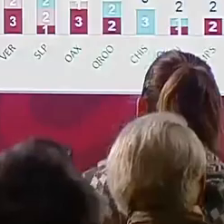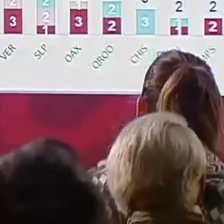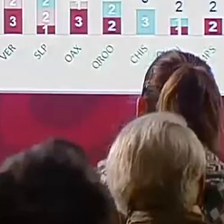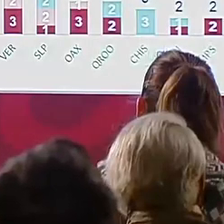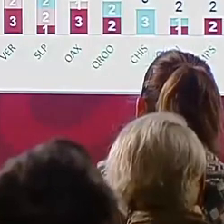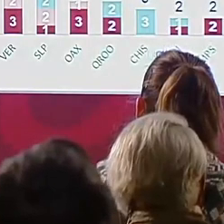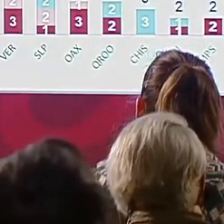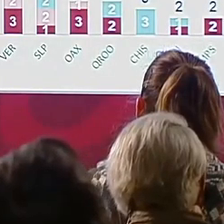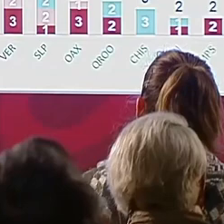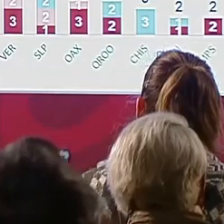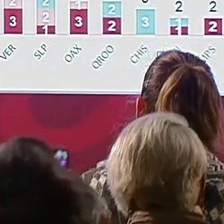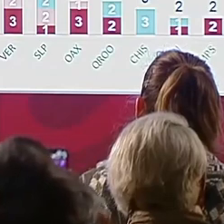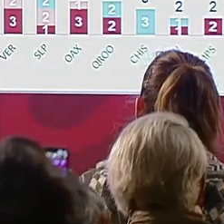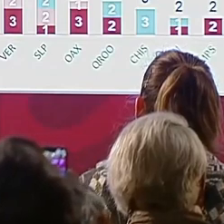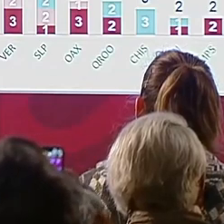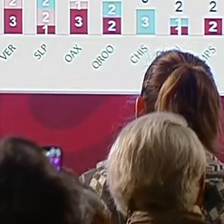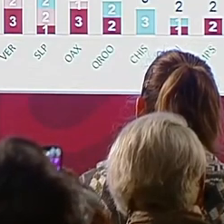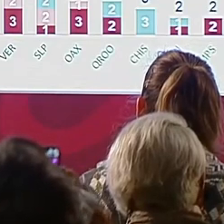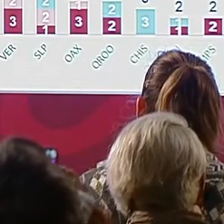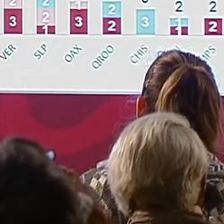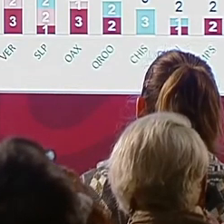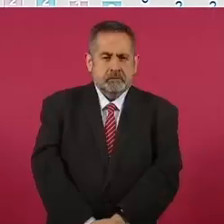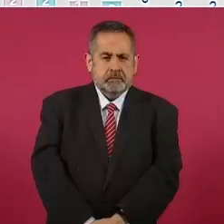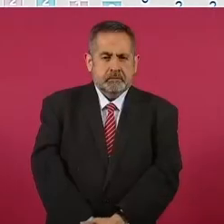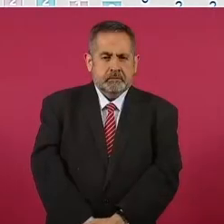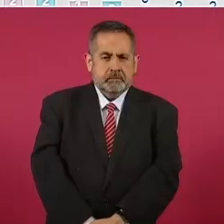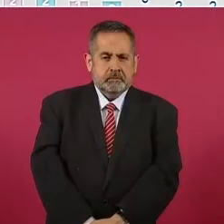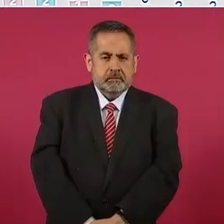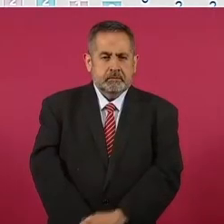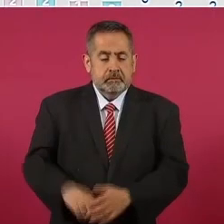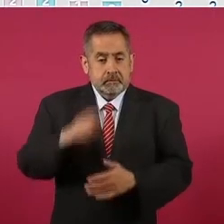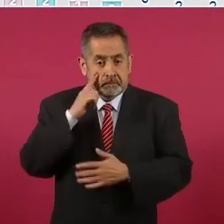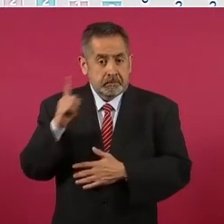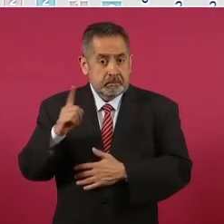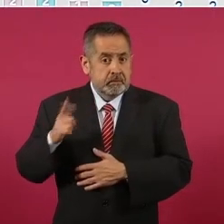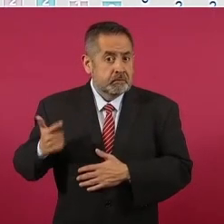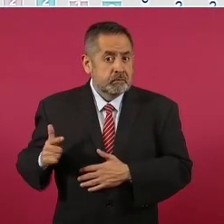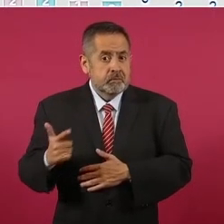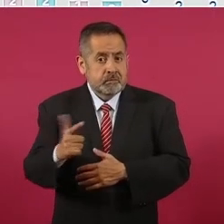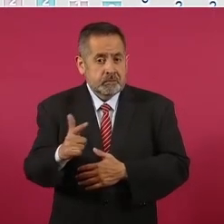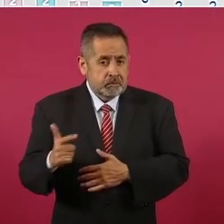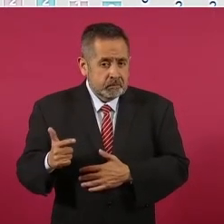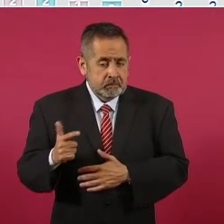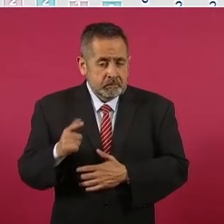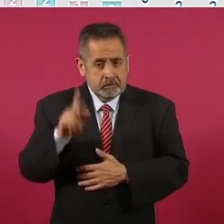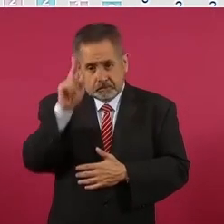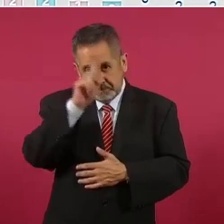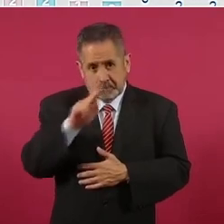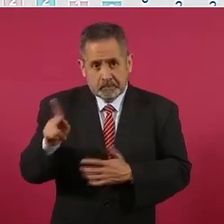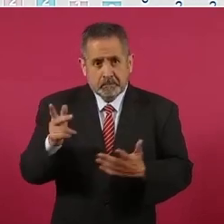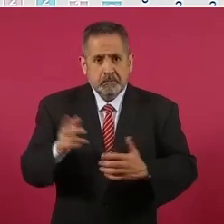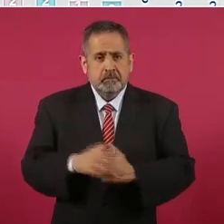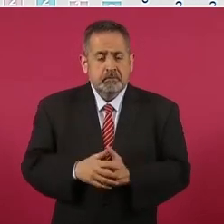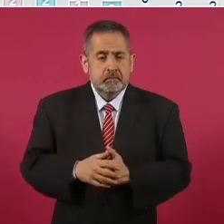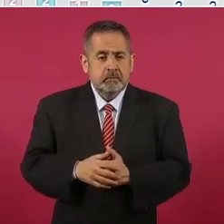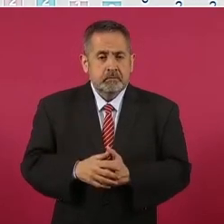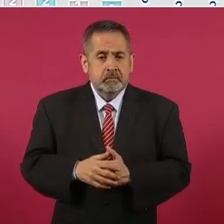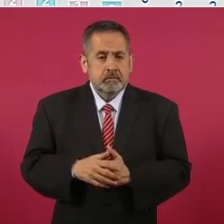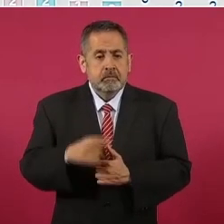243 en Guanajuato. Y votando